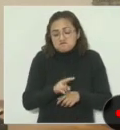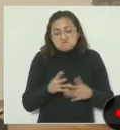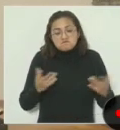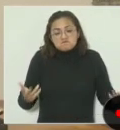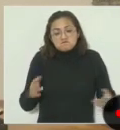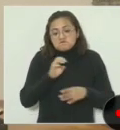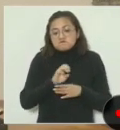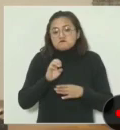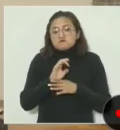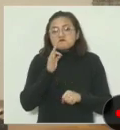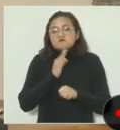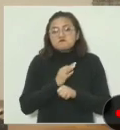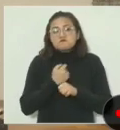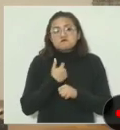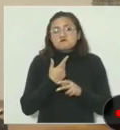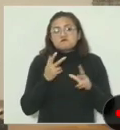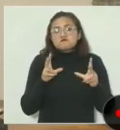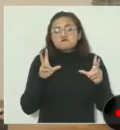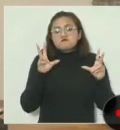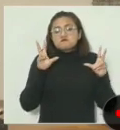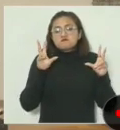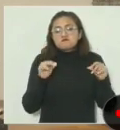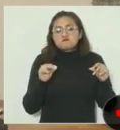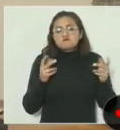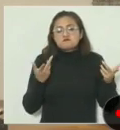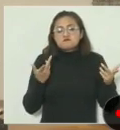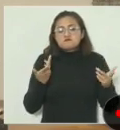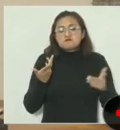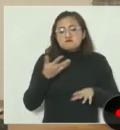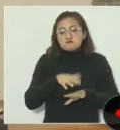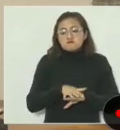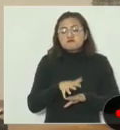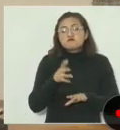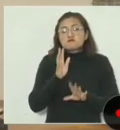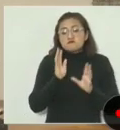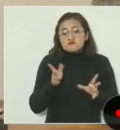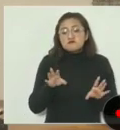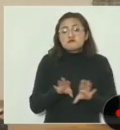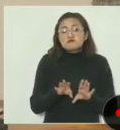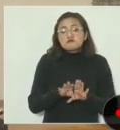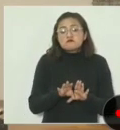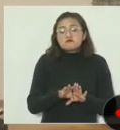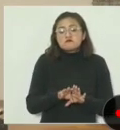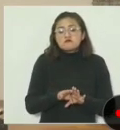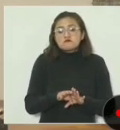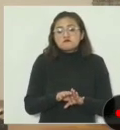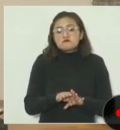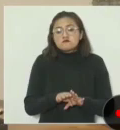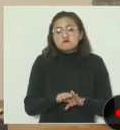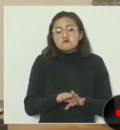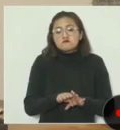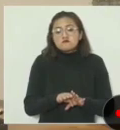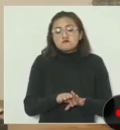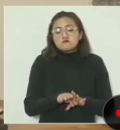esa referencia no involucra la eficiencia o no de